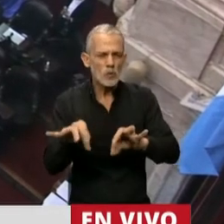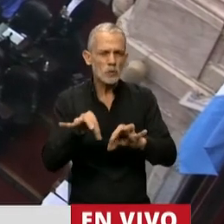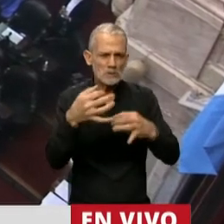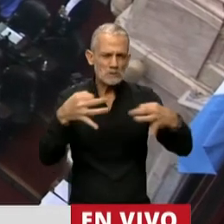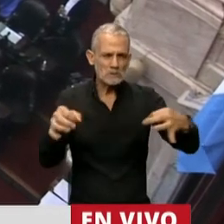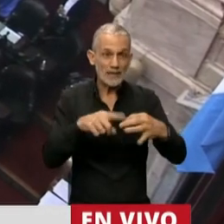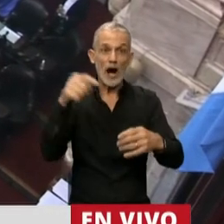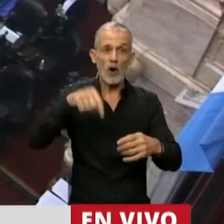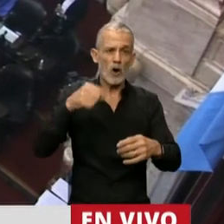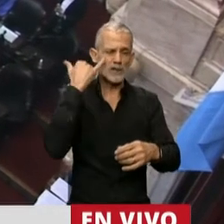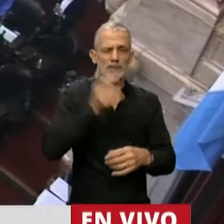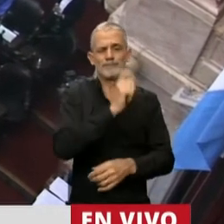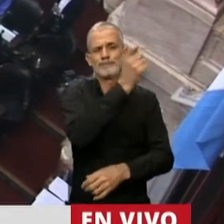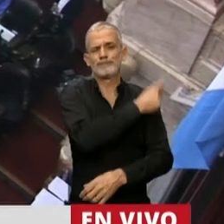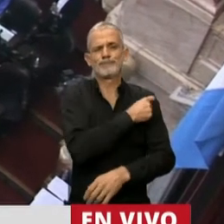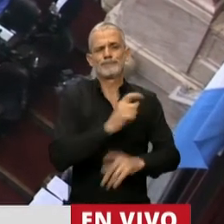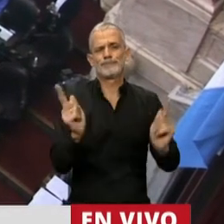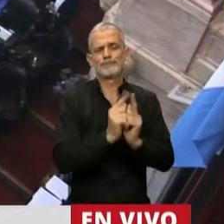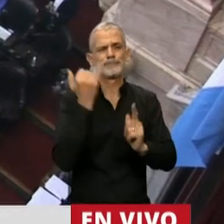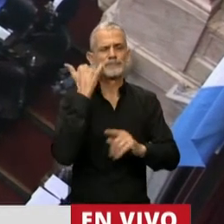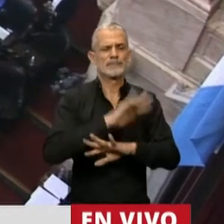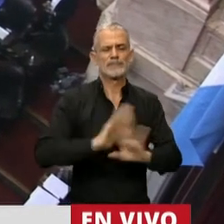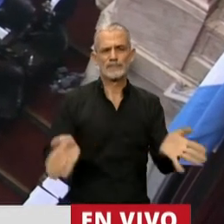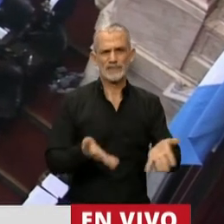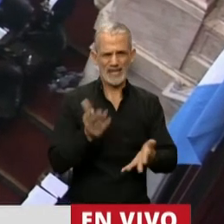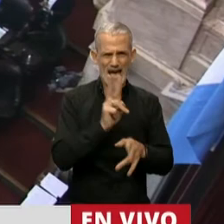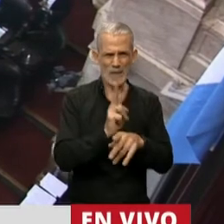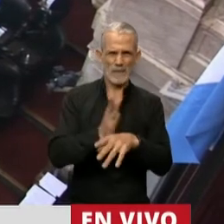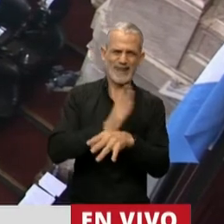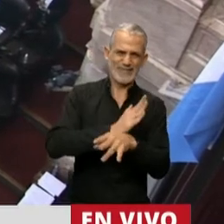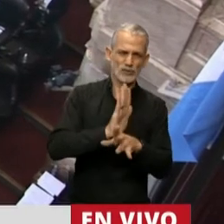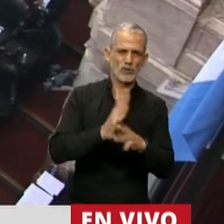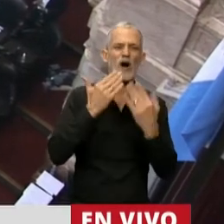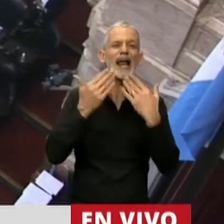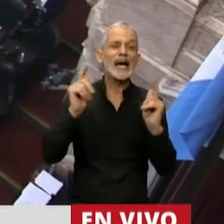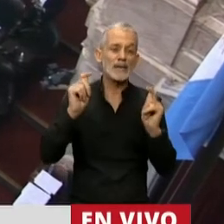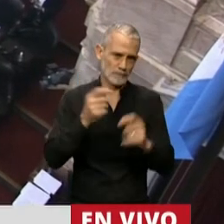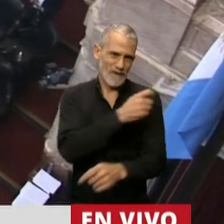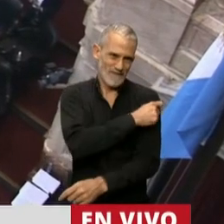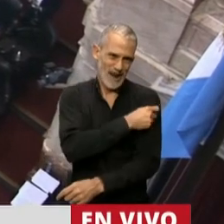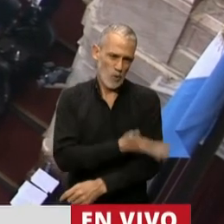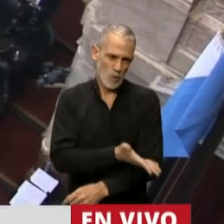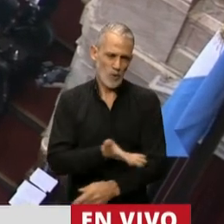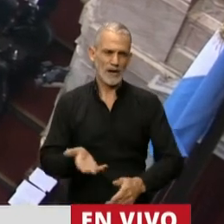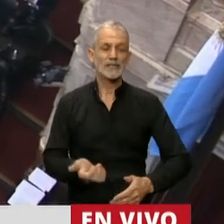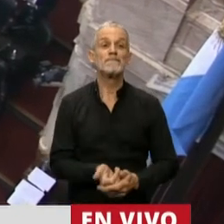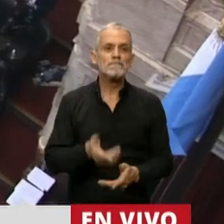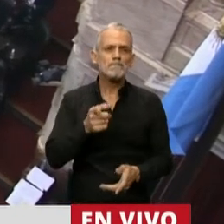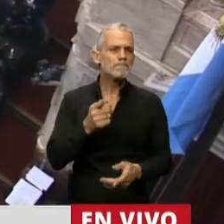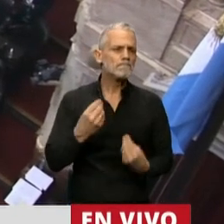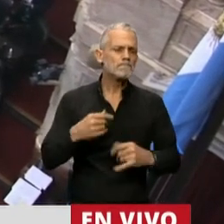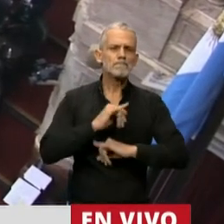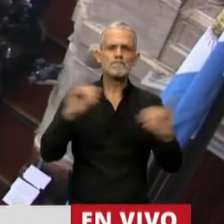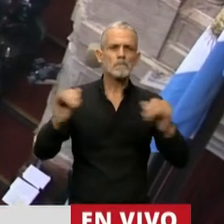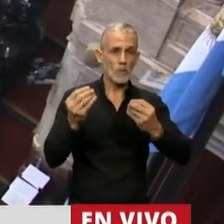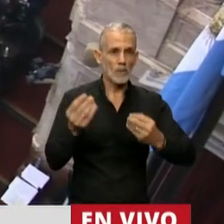hoy pueden ser efectivamente controlados y prevenidos gracias a las vacunas. Y esto lo digo porque